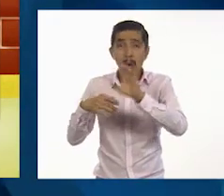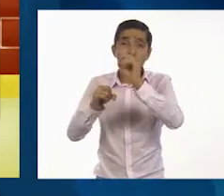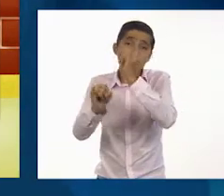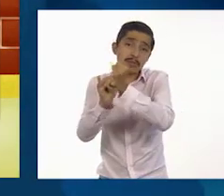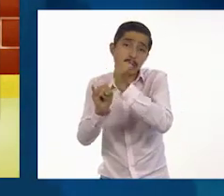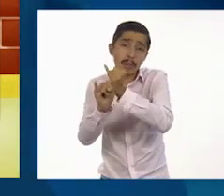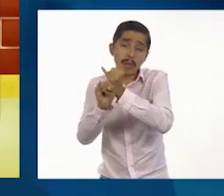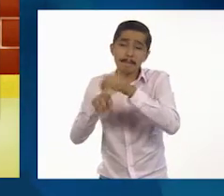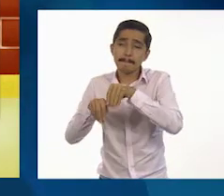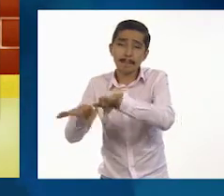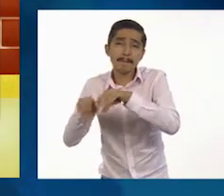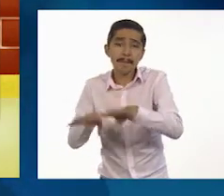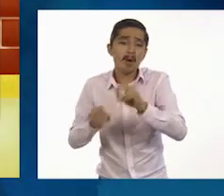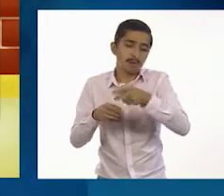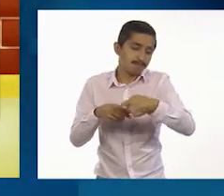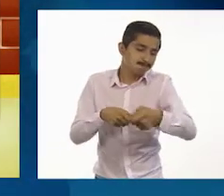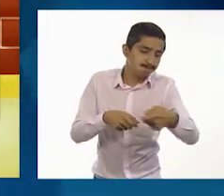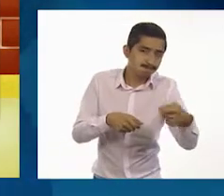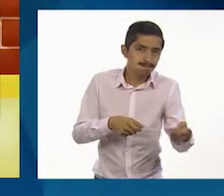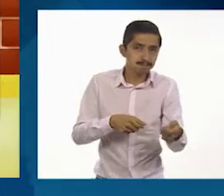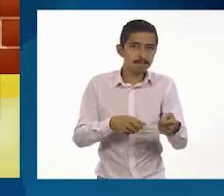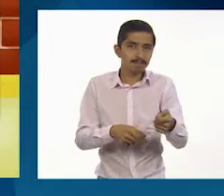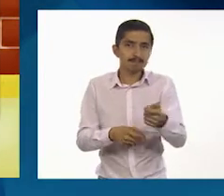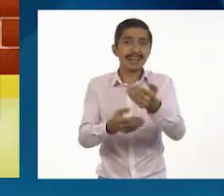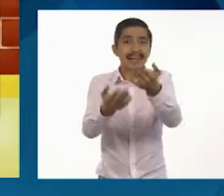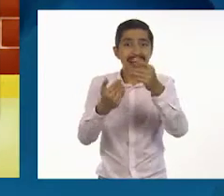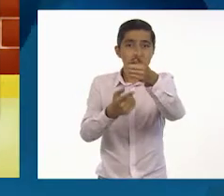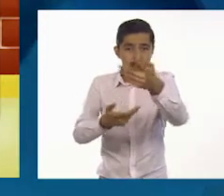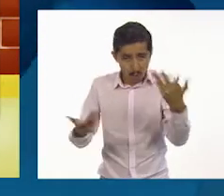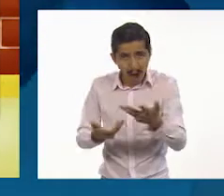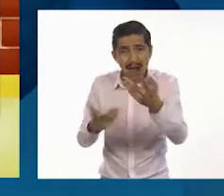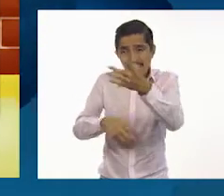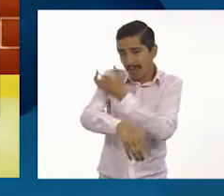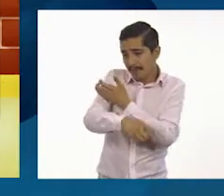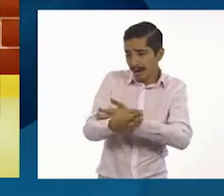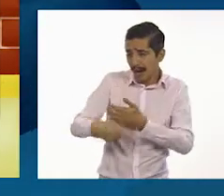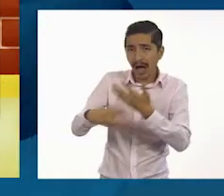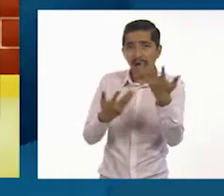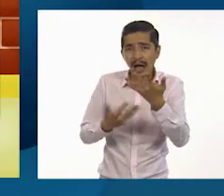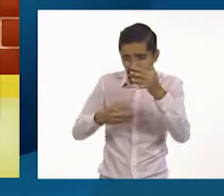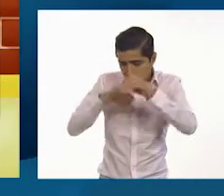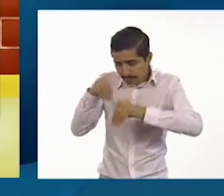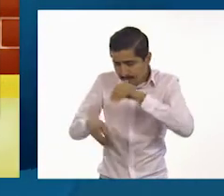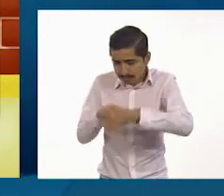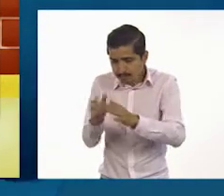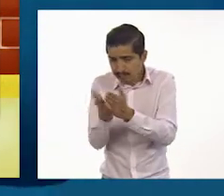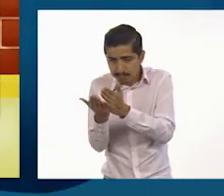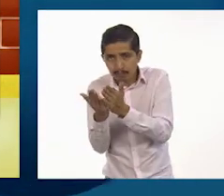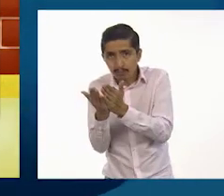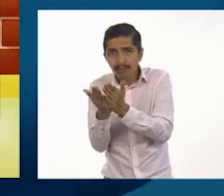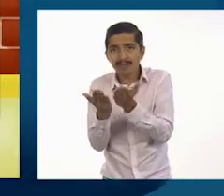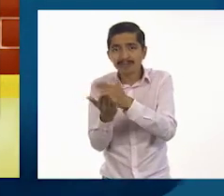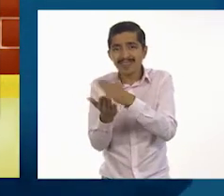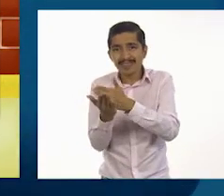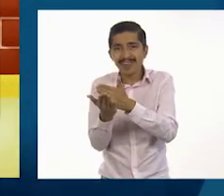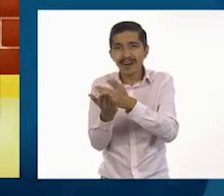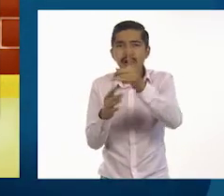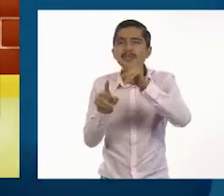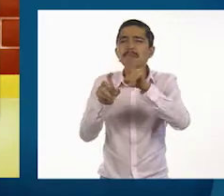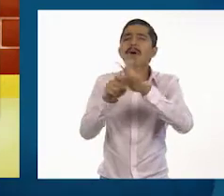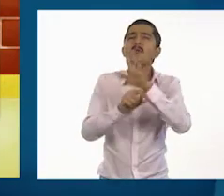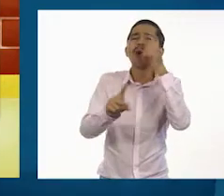7. invitamos a que diseñes un boletín junto con tus compañeros. Definan el tema y a trabajar.